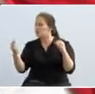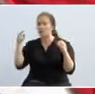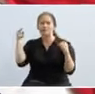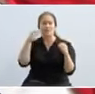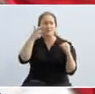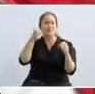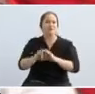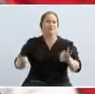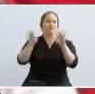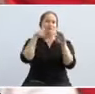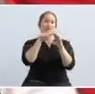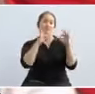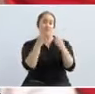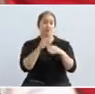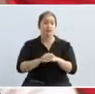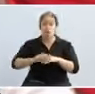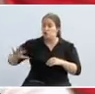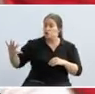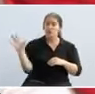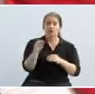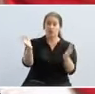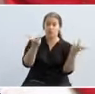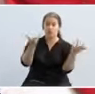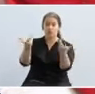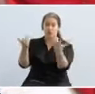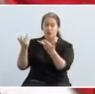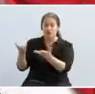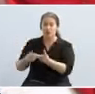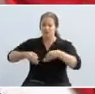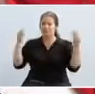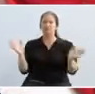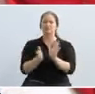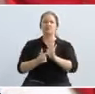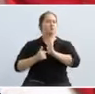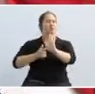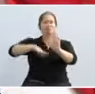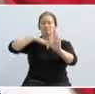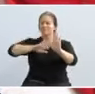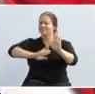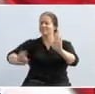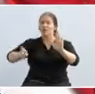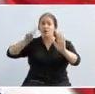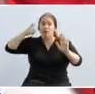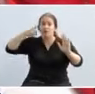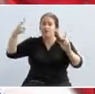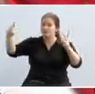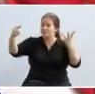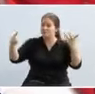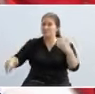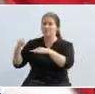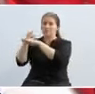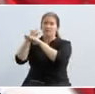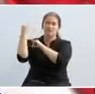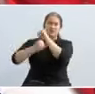Todos y muchos, estos y muchos otros datos deberían bastar para que gobiernos e instituciones internacionales